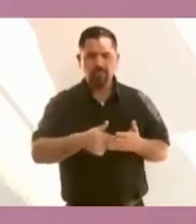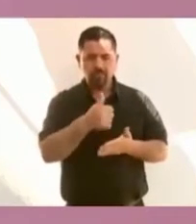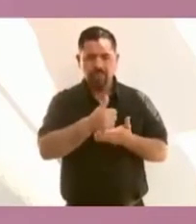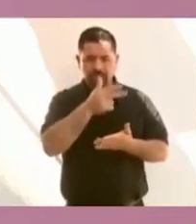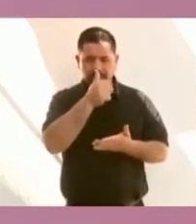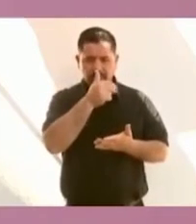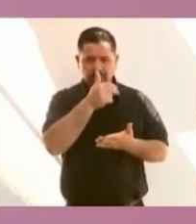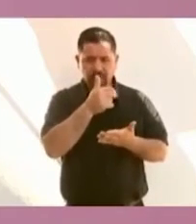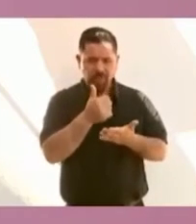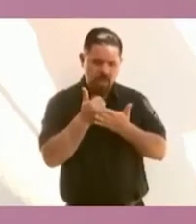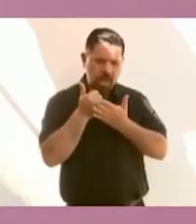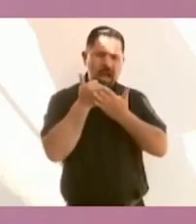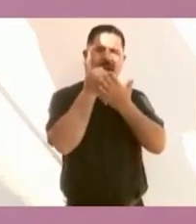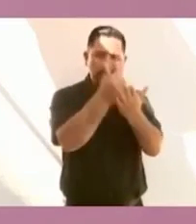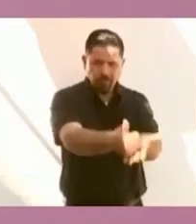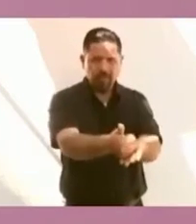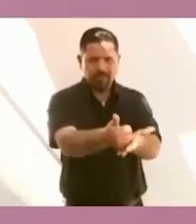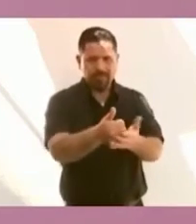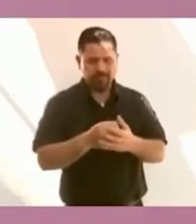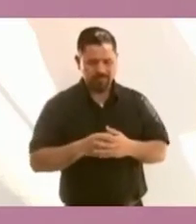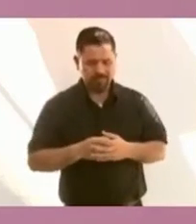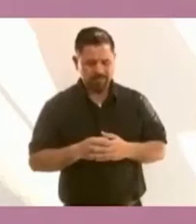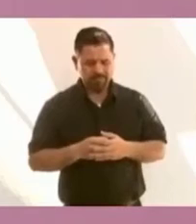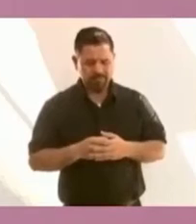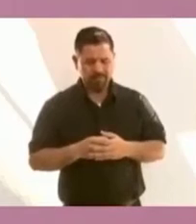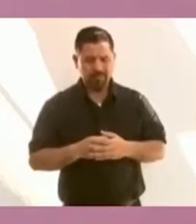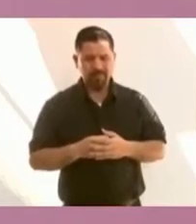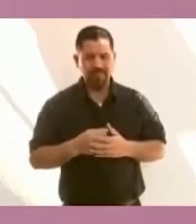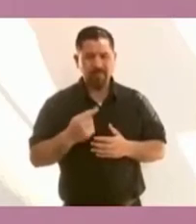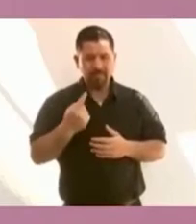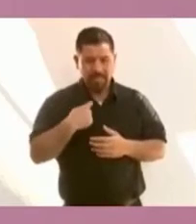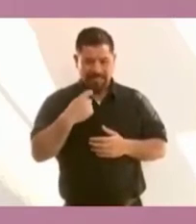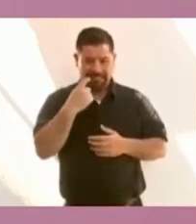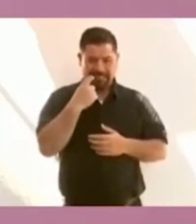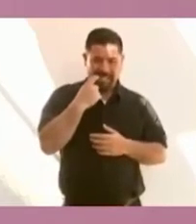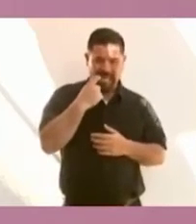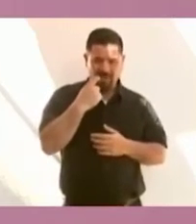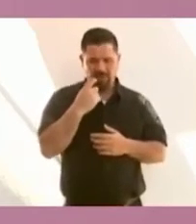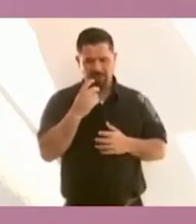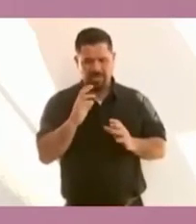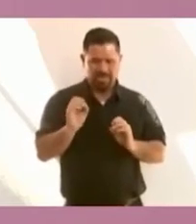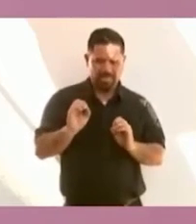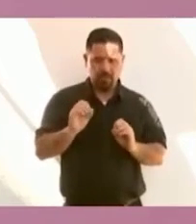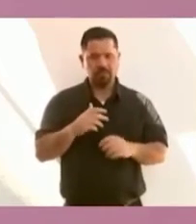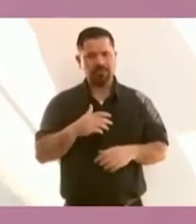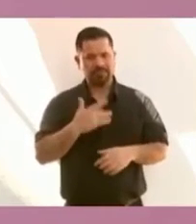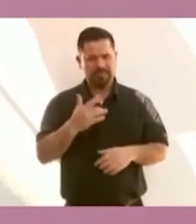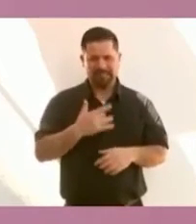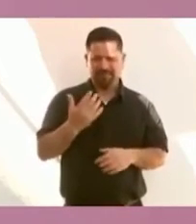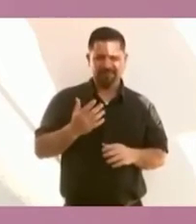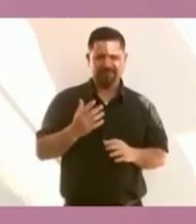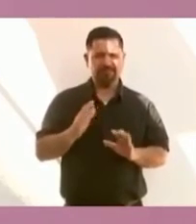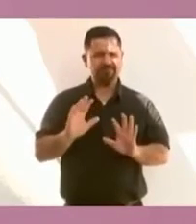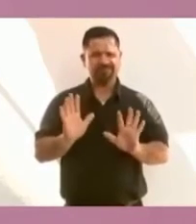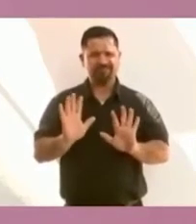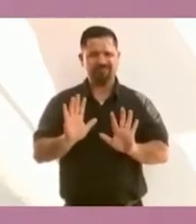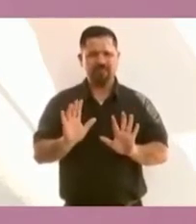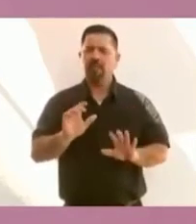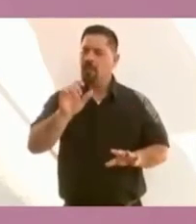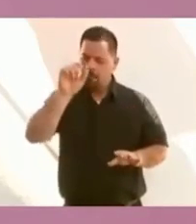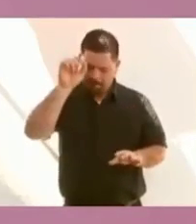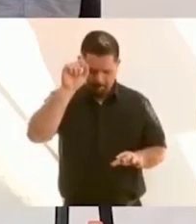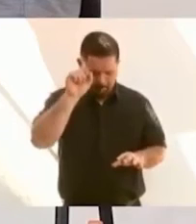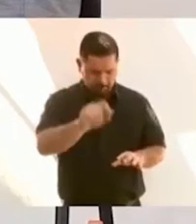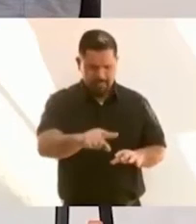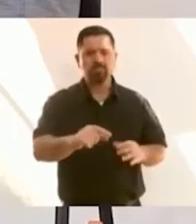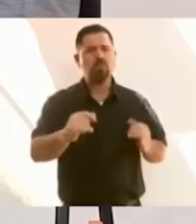municipio de Hermosillo. Y para que no haya celos ni sentimientos, se va a hacer lo mismo